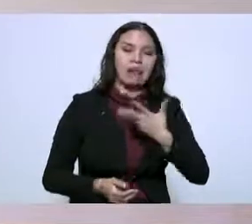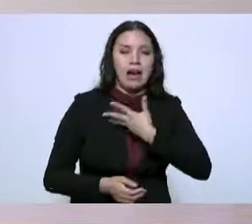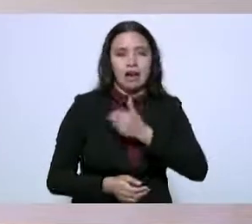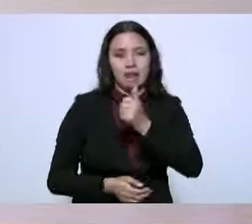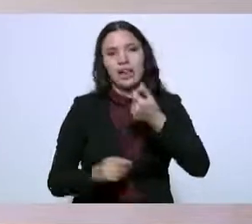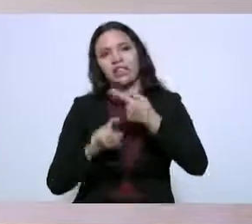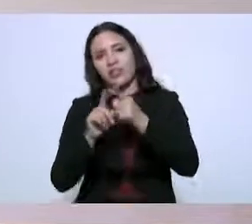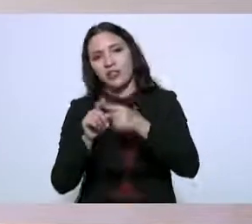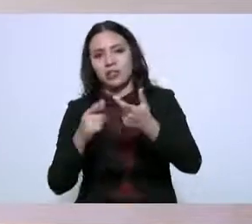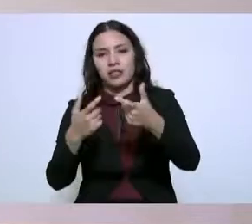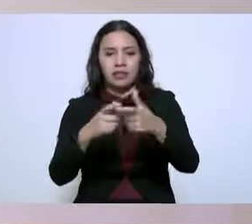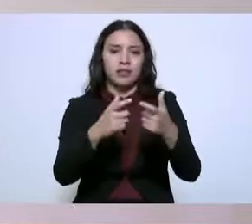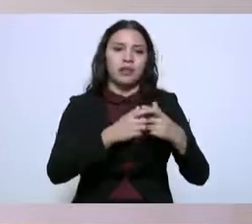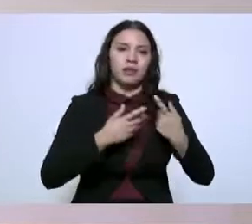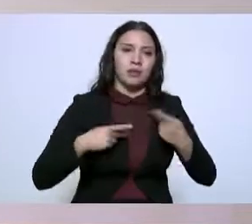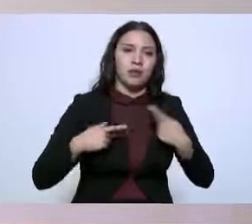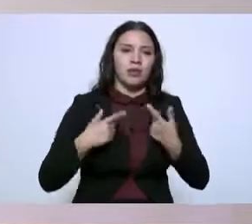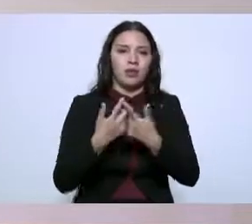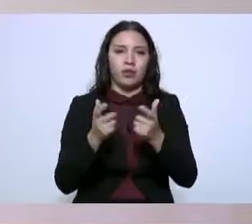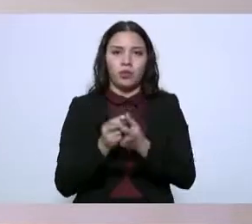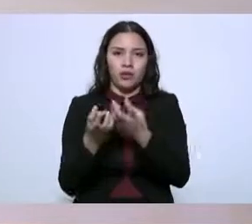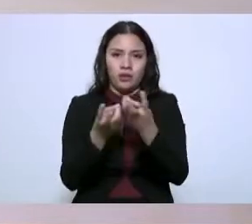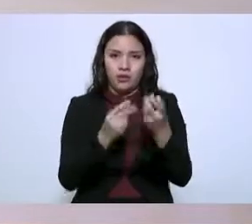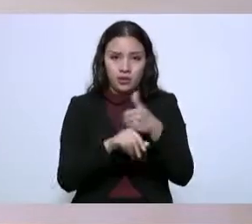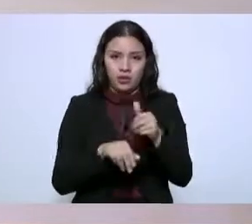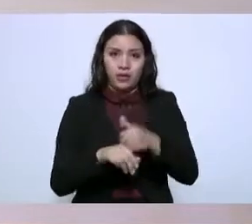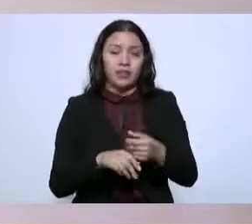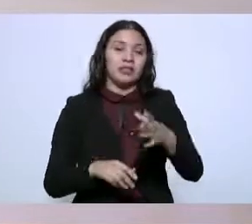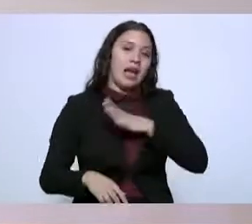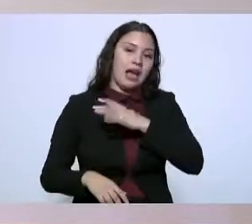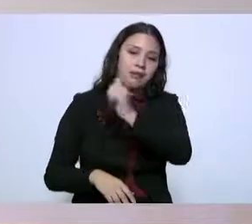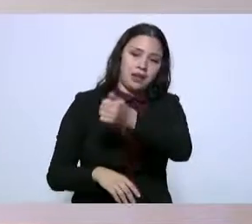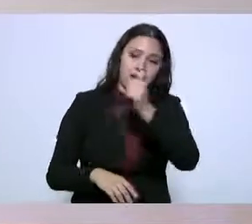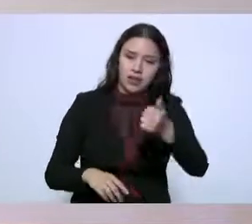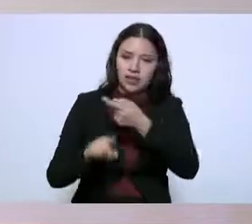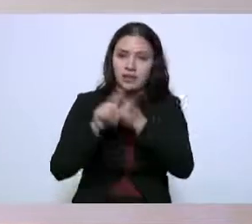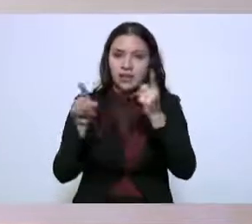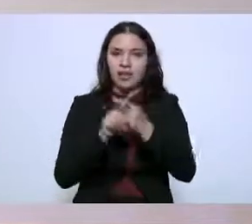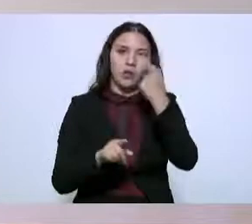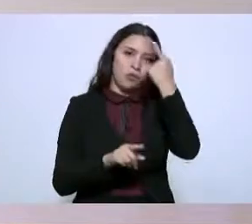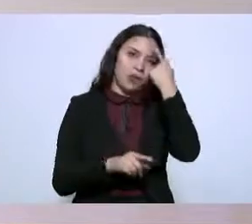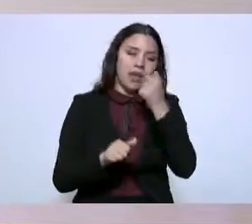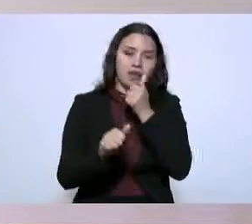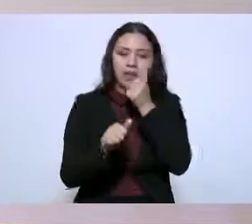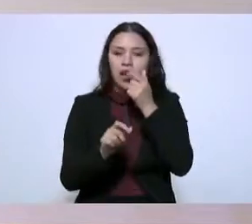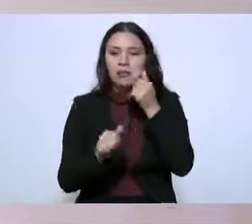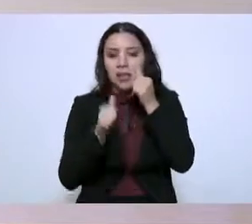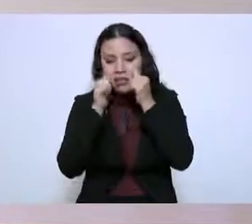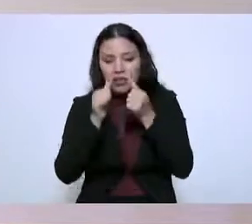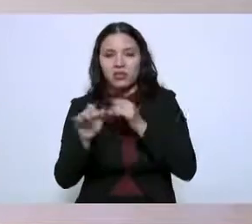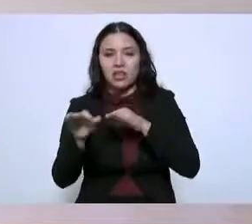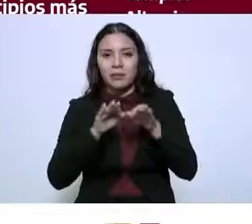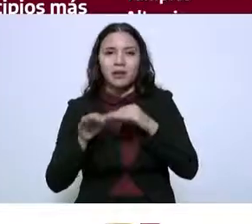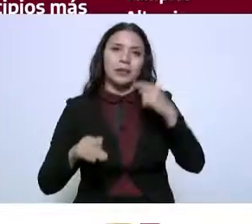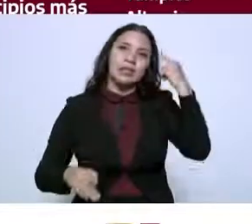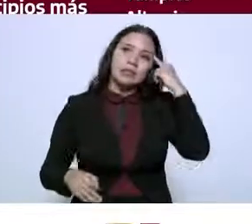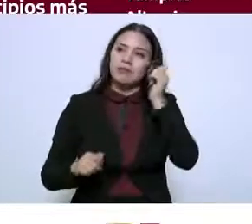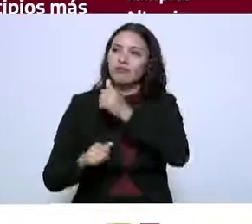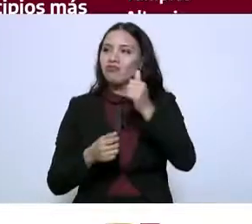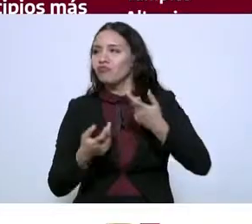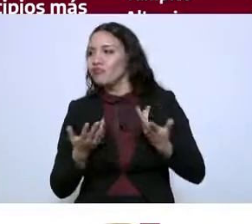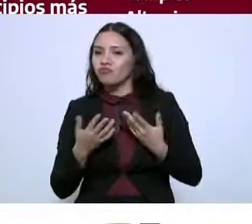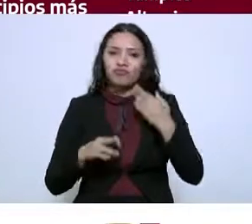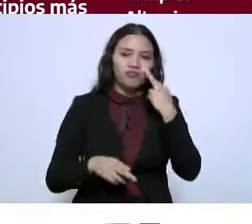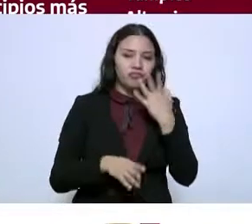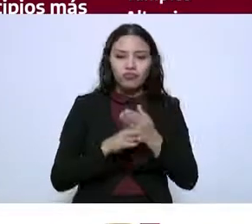poblacional y su vocación de actividades en que se puede estar buscando cómo privilegiar el desarrollo de nuestra entidad,